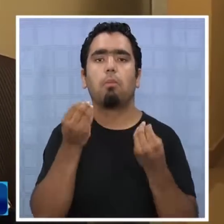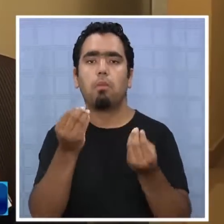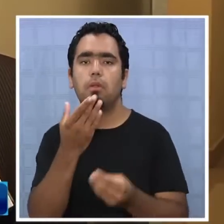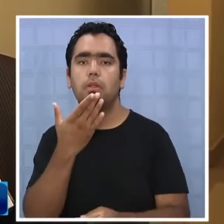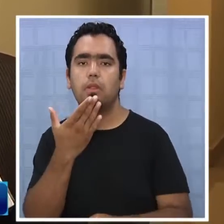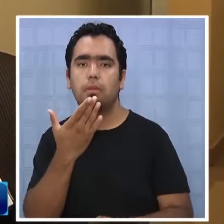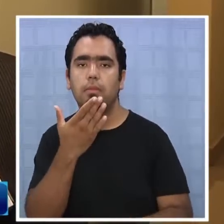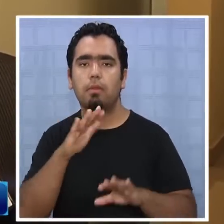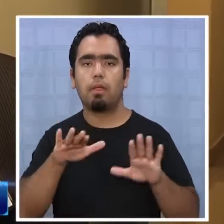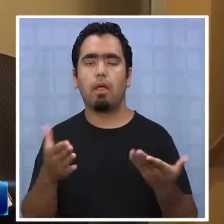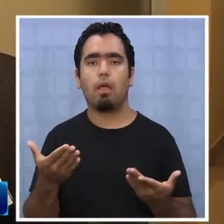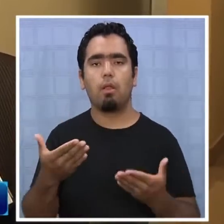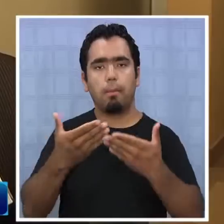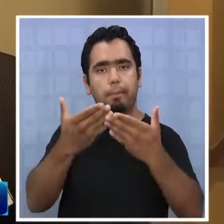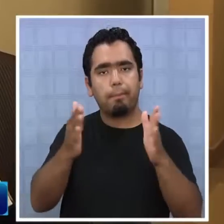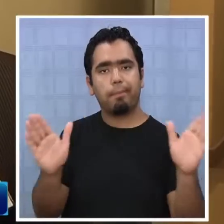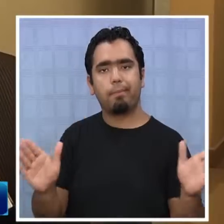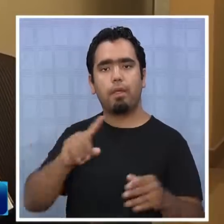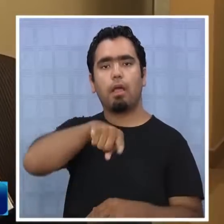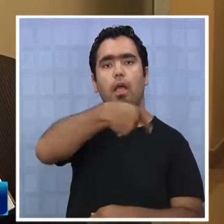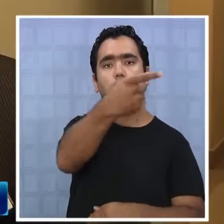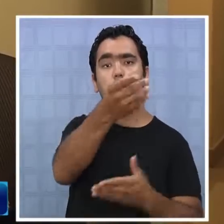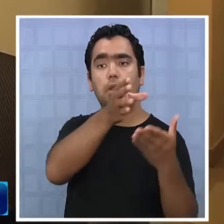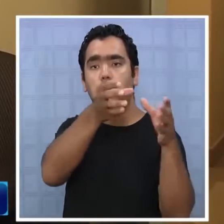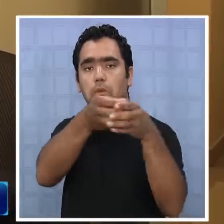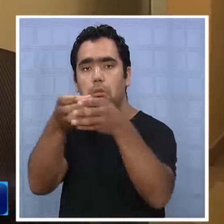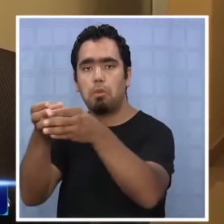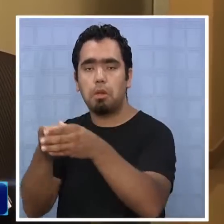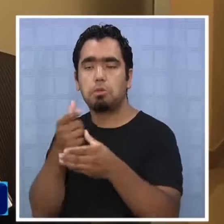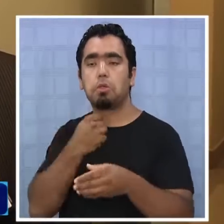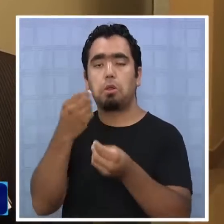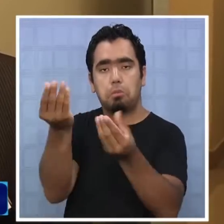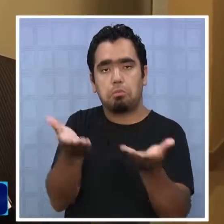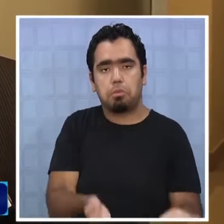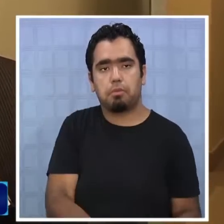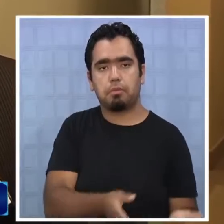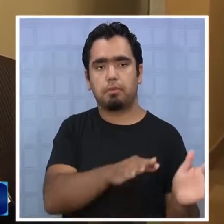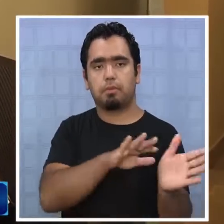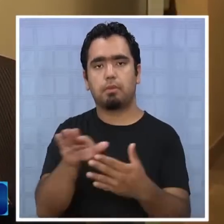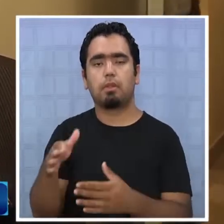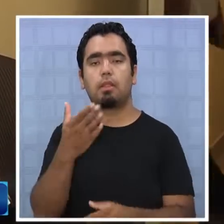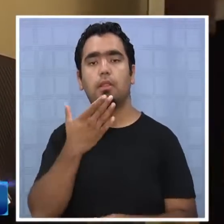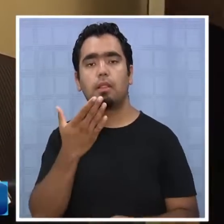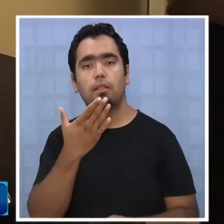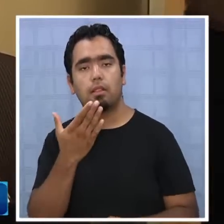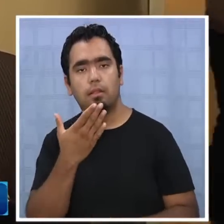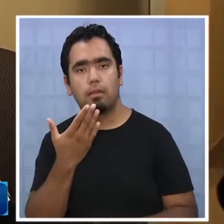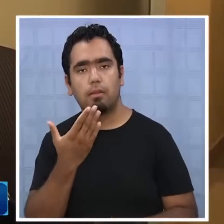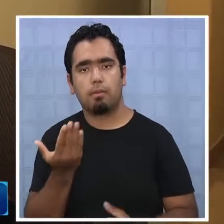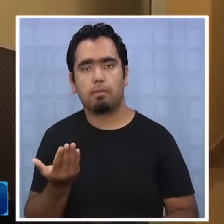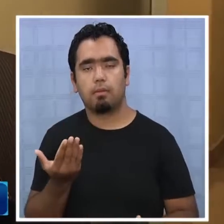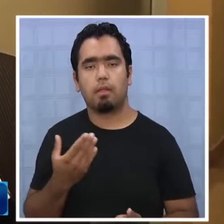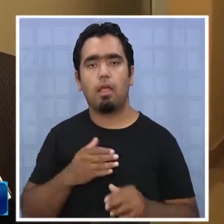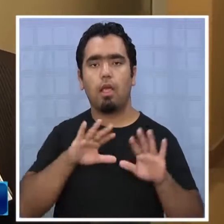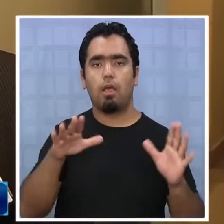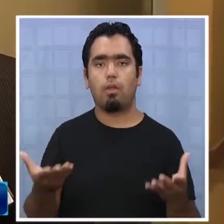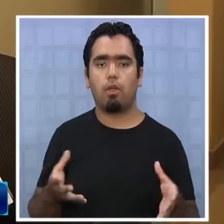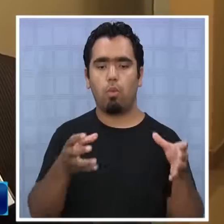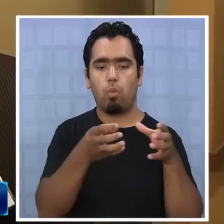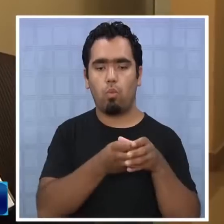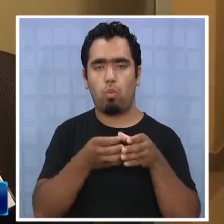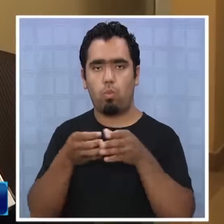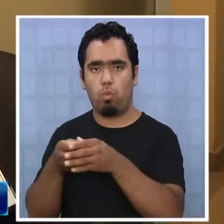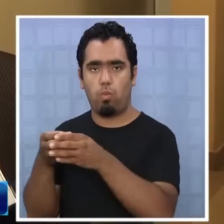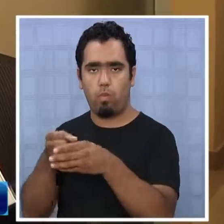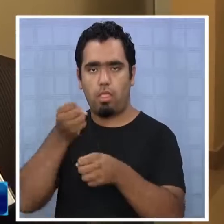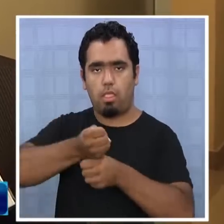sería bueno ampliarlo a otro tipo de organizaciones. Y también establecer grupos de